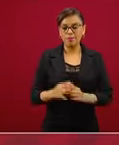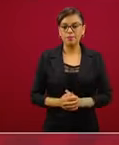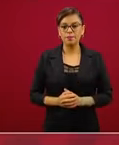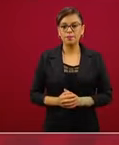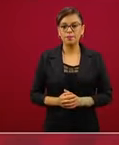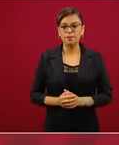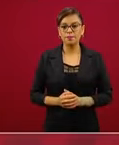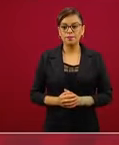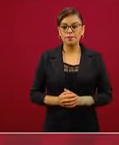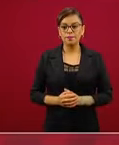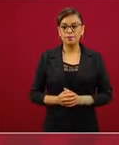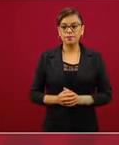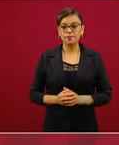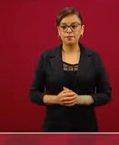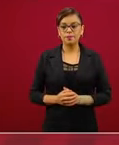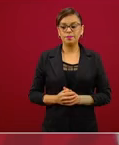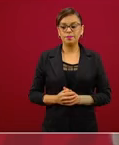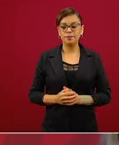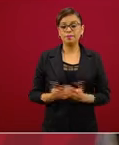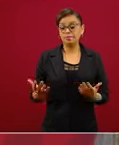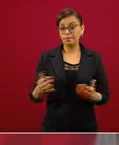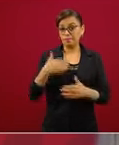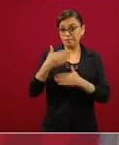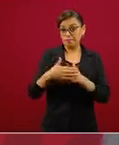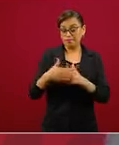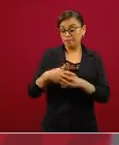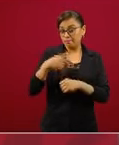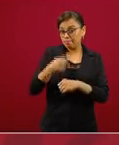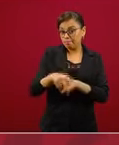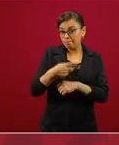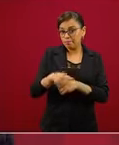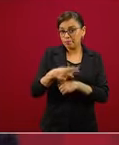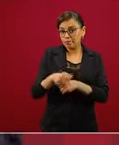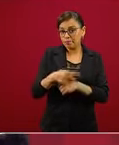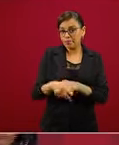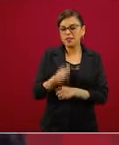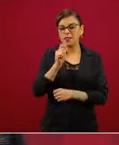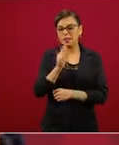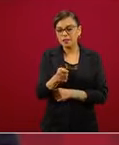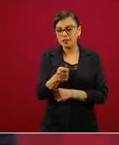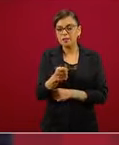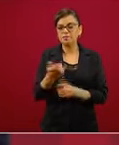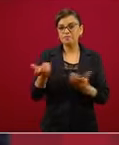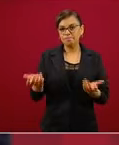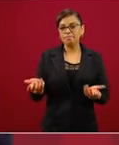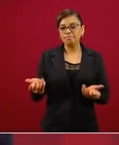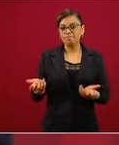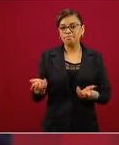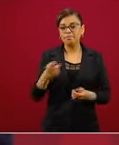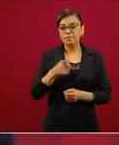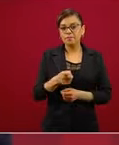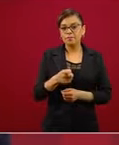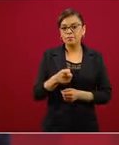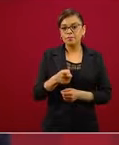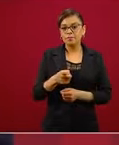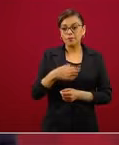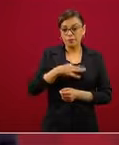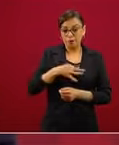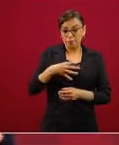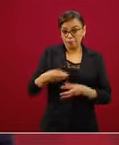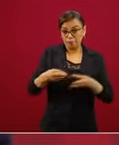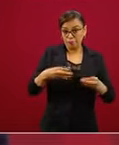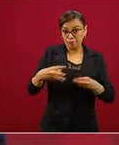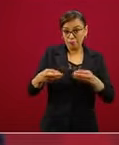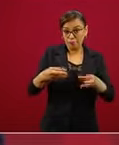de un evento, en este caso, de tener continuidad de la epidemia o de tener